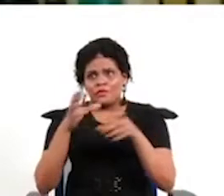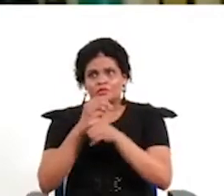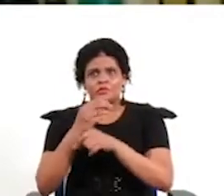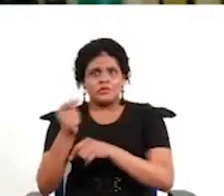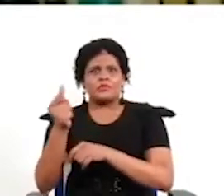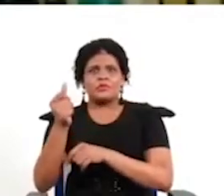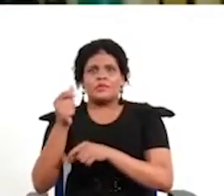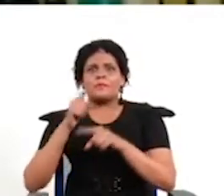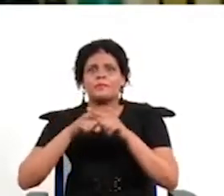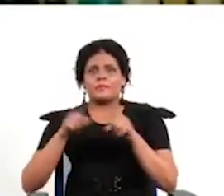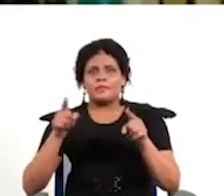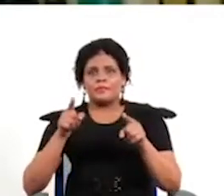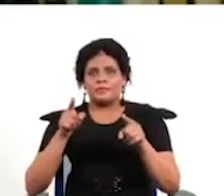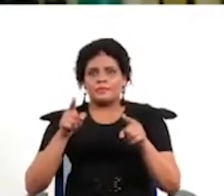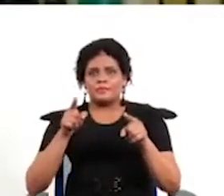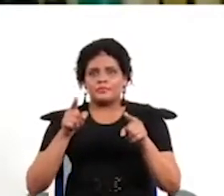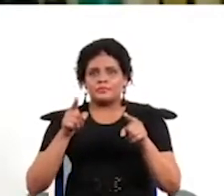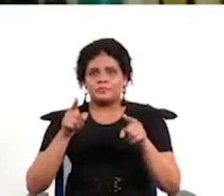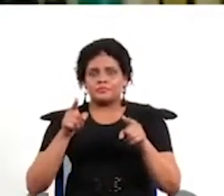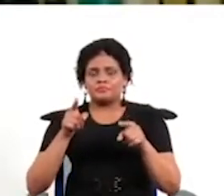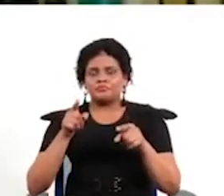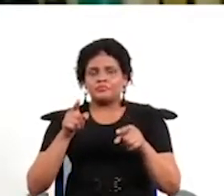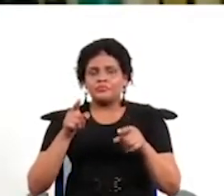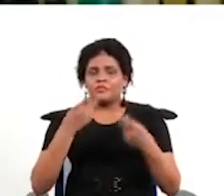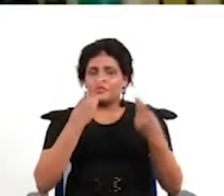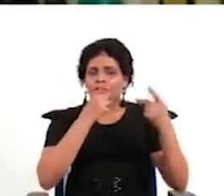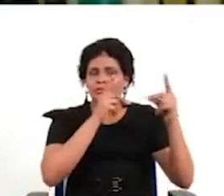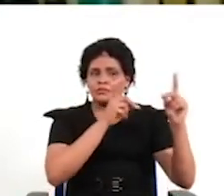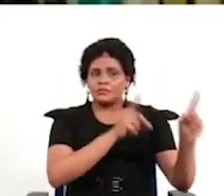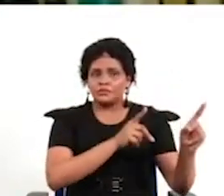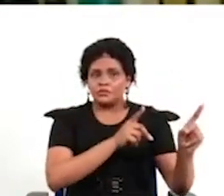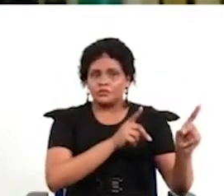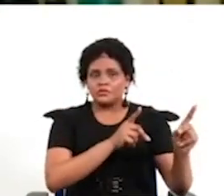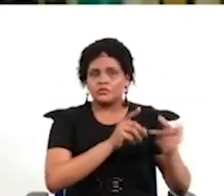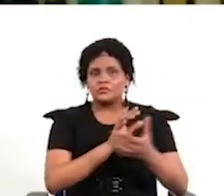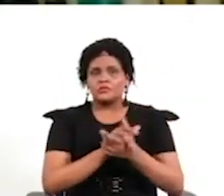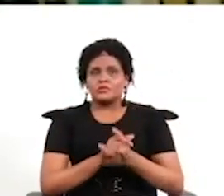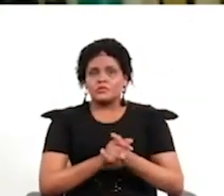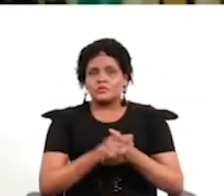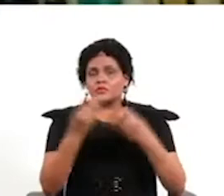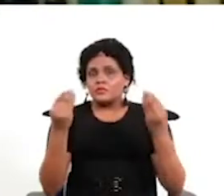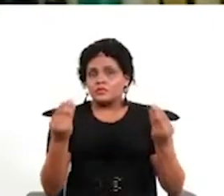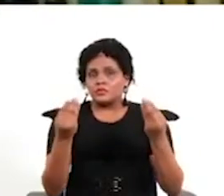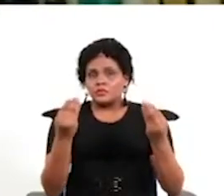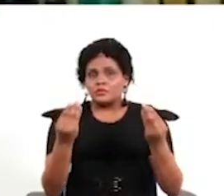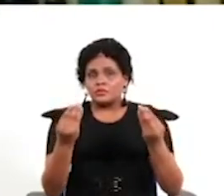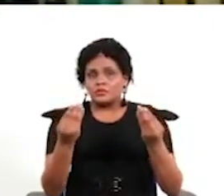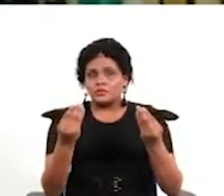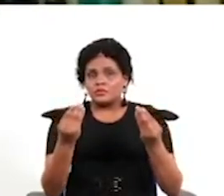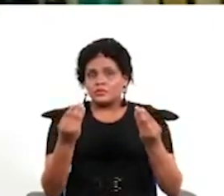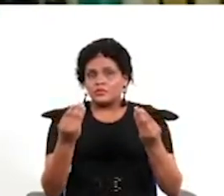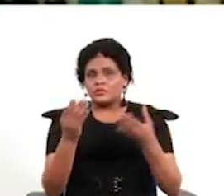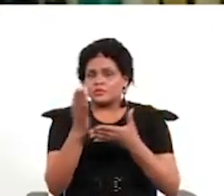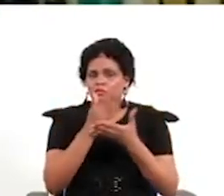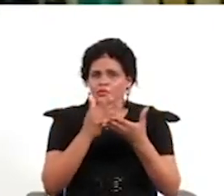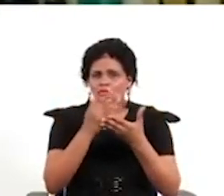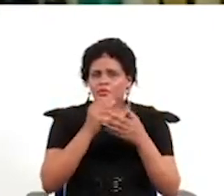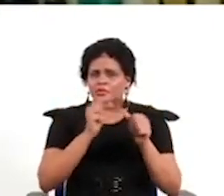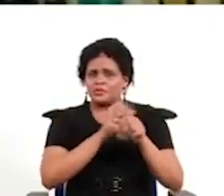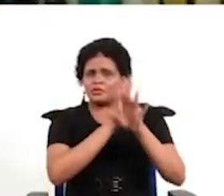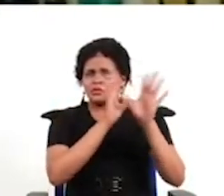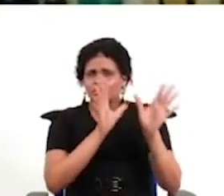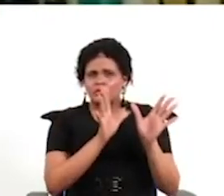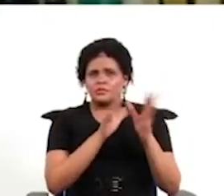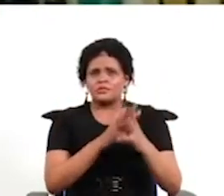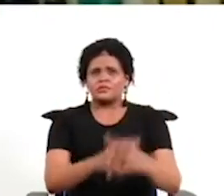conexión con el proceso constituyente posterior entonces sí ni mucho ni poco tiene que haber como una claridad en todo